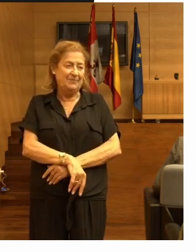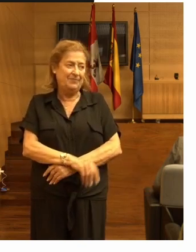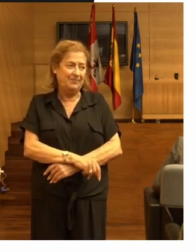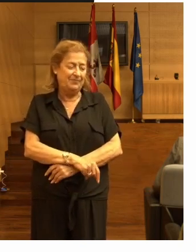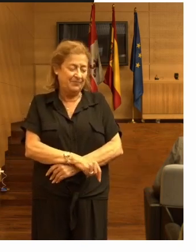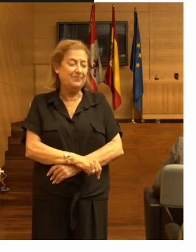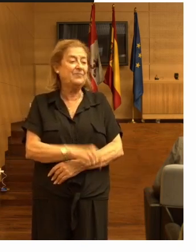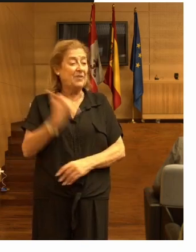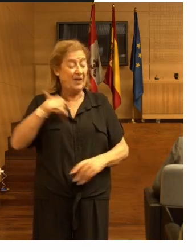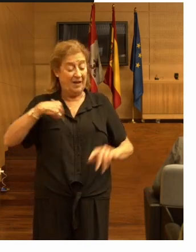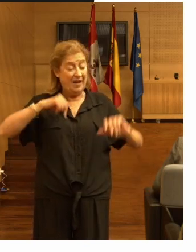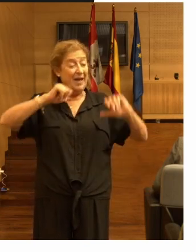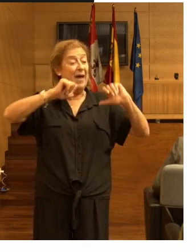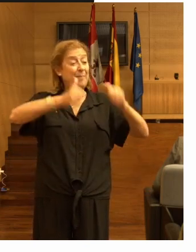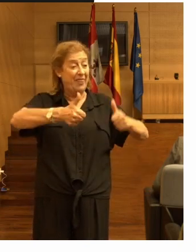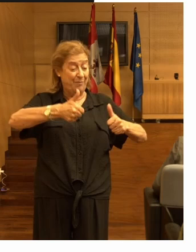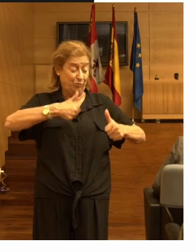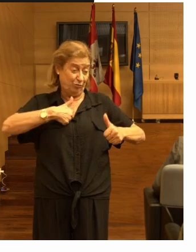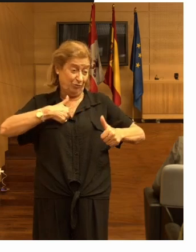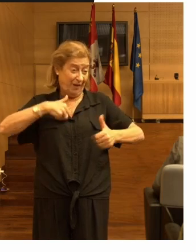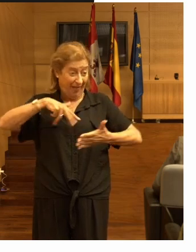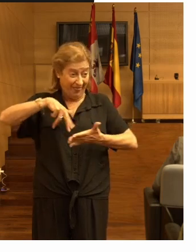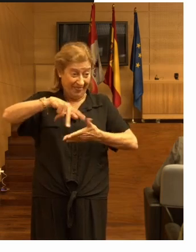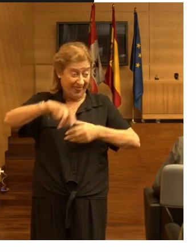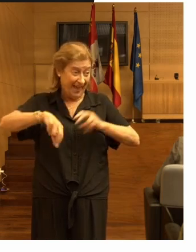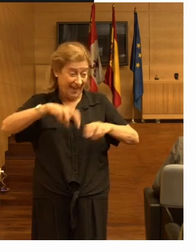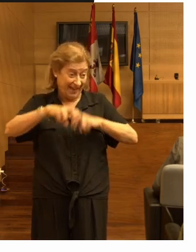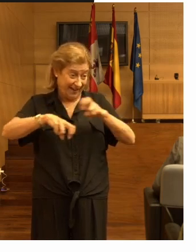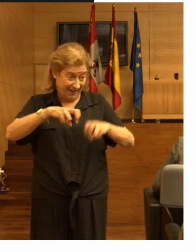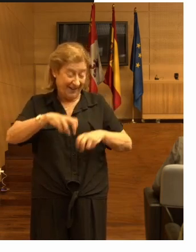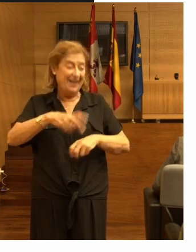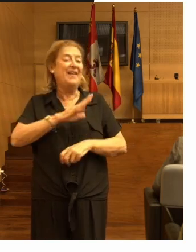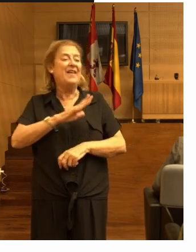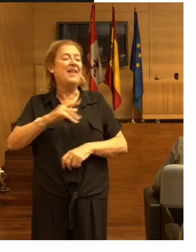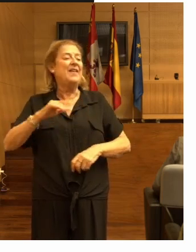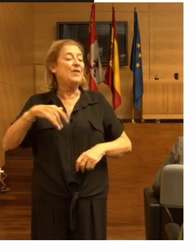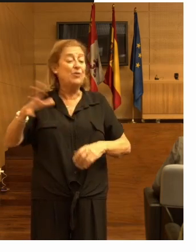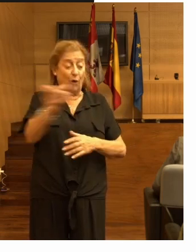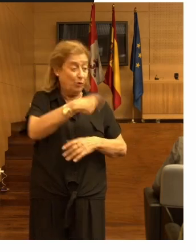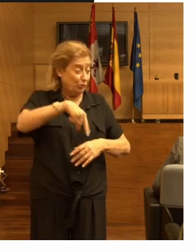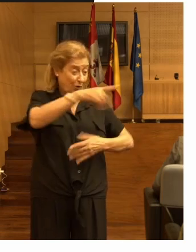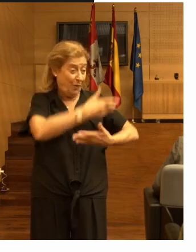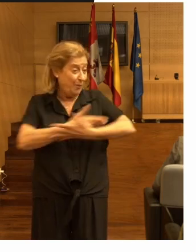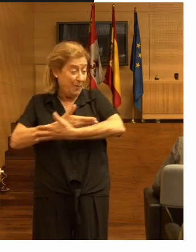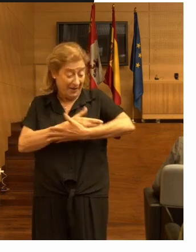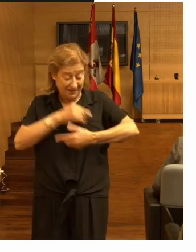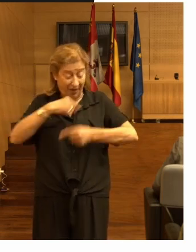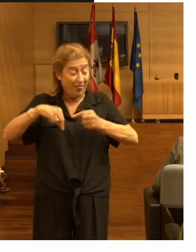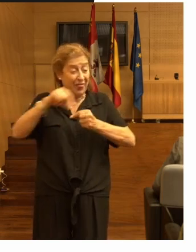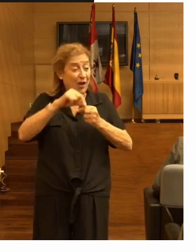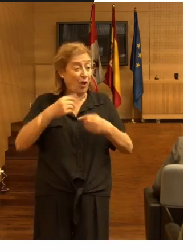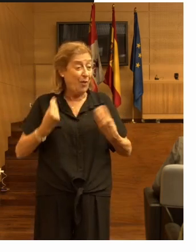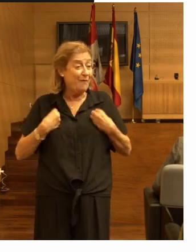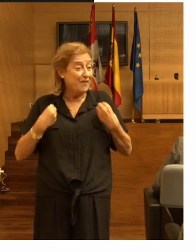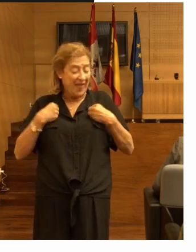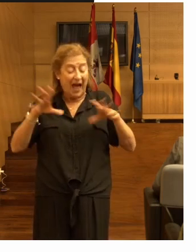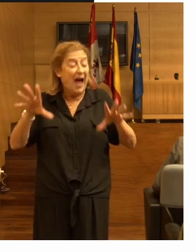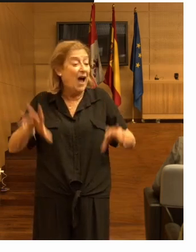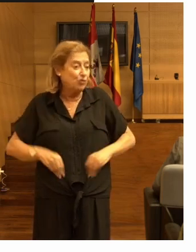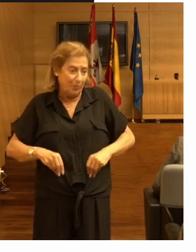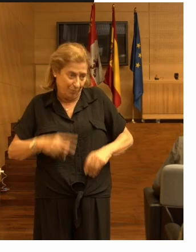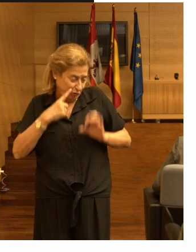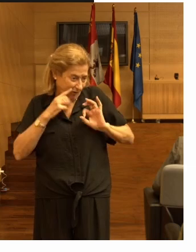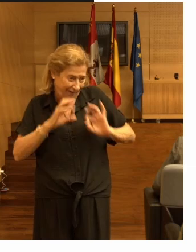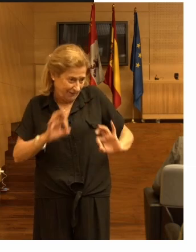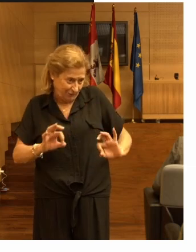desde que empezamos a andar de bebés durante todo nuestro ciclo de vida pues asumimos riesgos